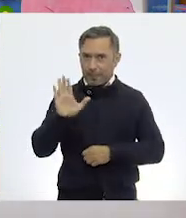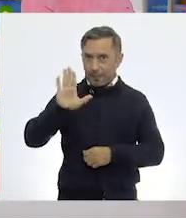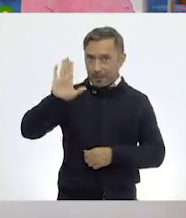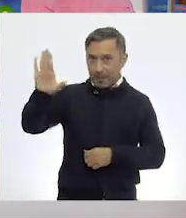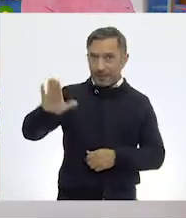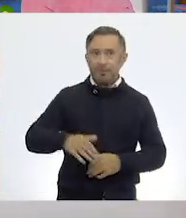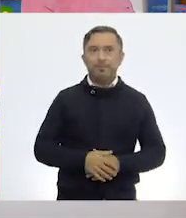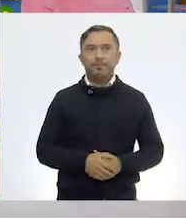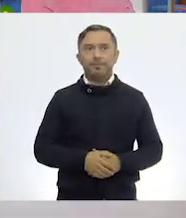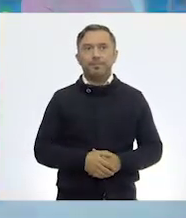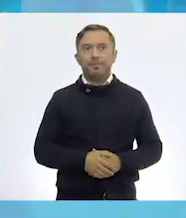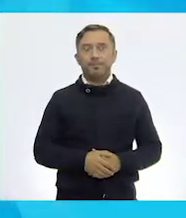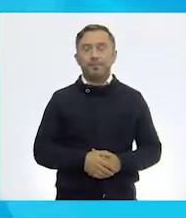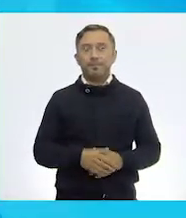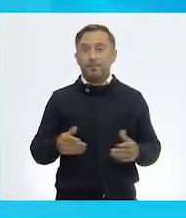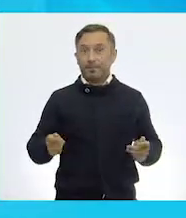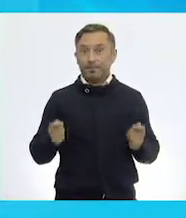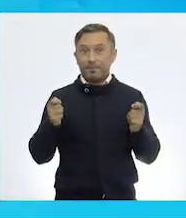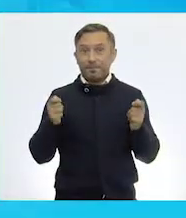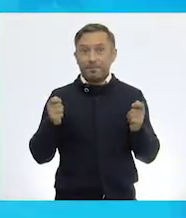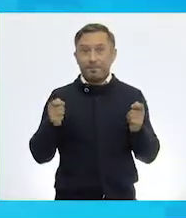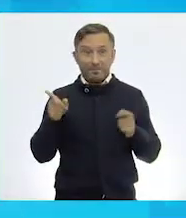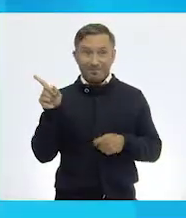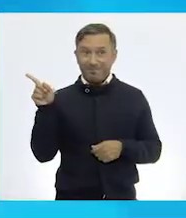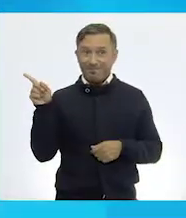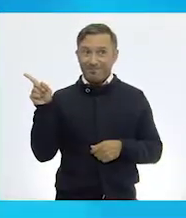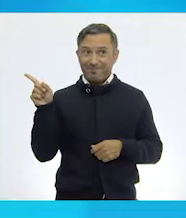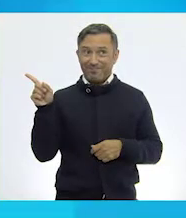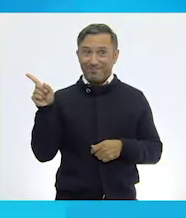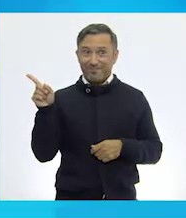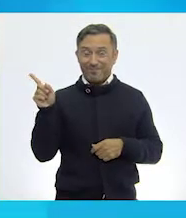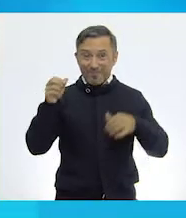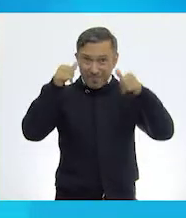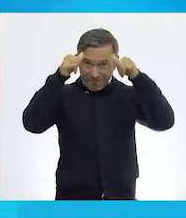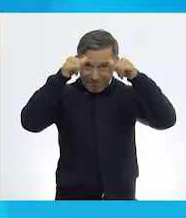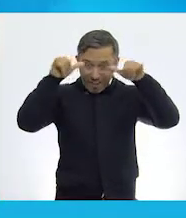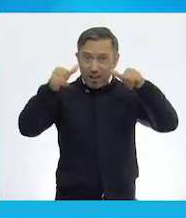Aquí tenemos a una vaquita. ¿Ya la vieron?